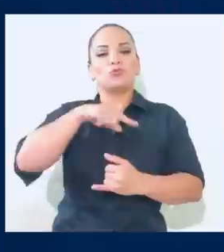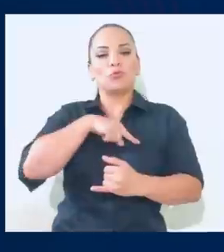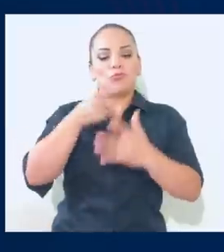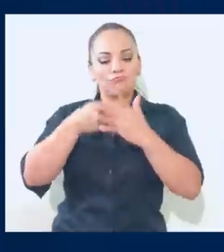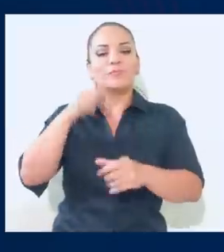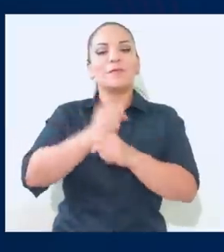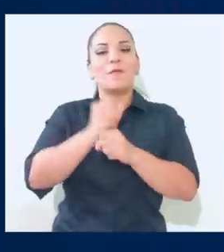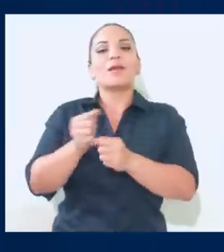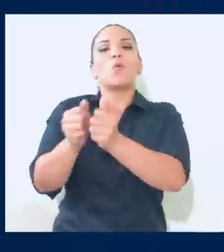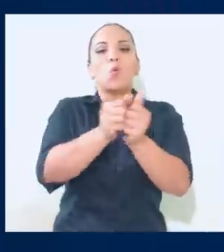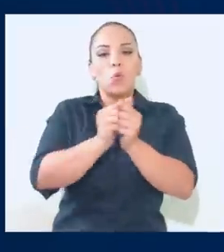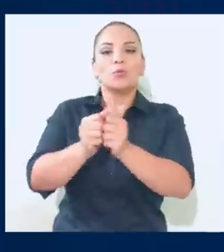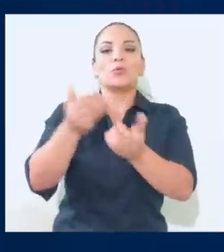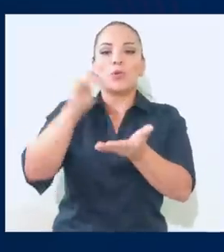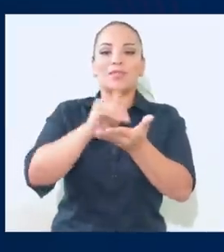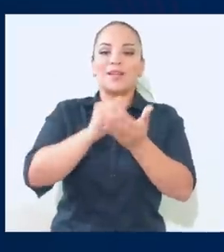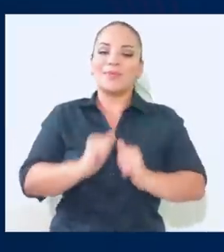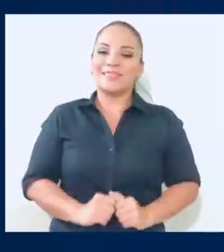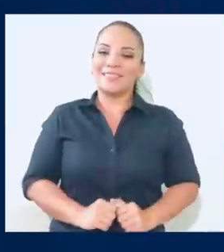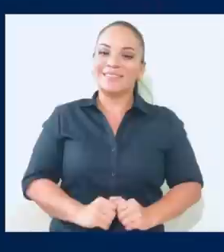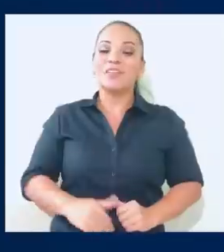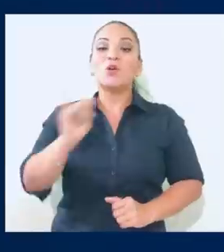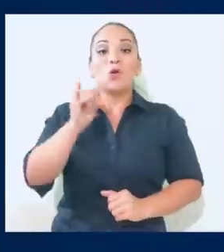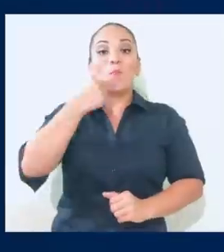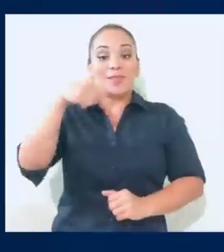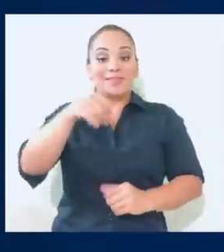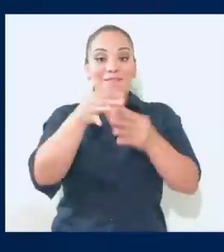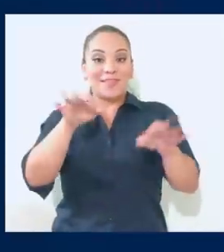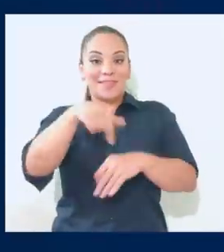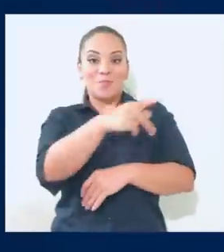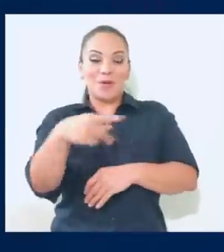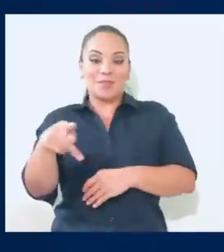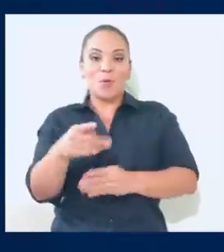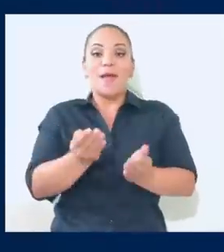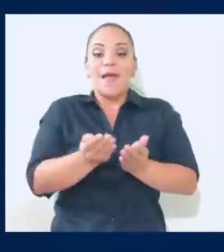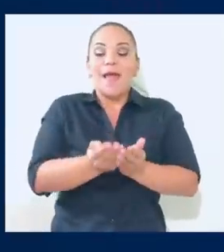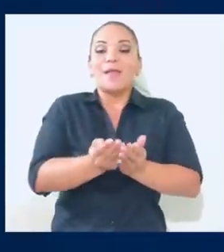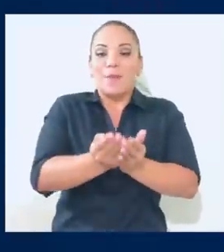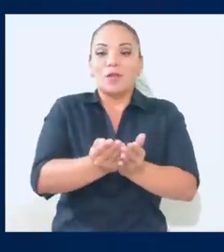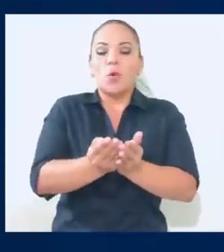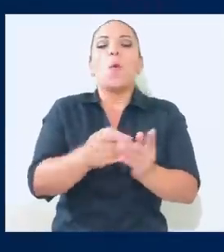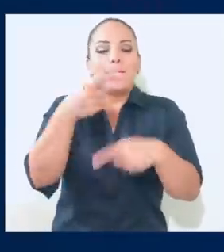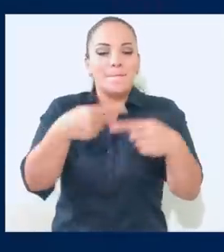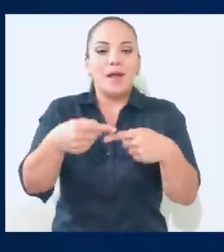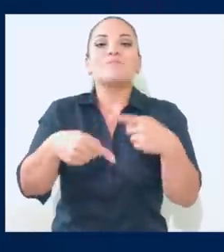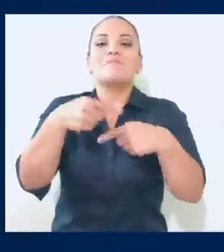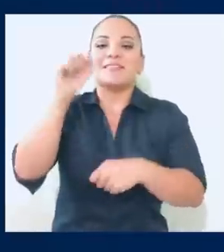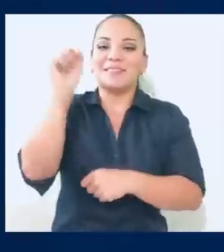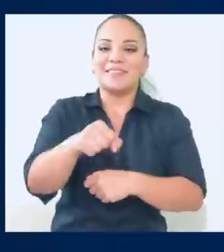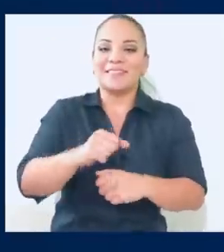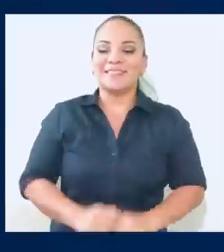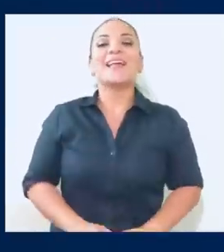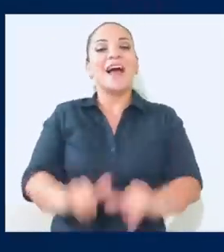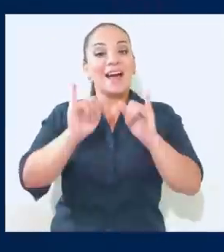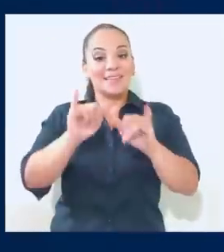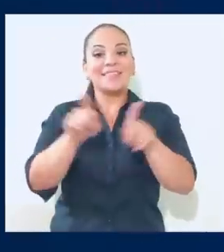juntos de nuevo. Como dicen aquí en el puerto, el barco va que va, y así va a ser